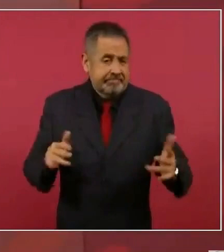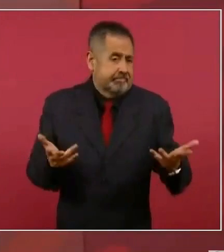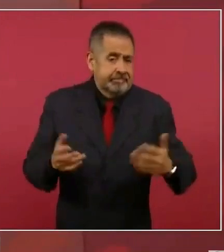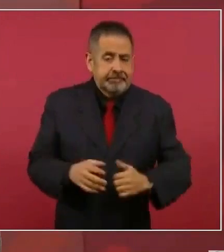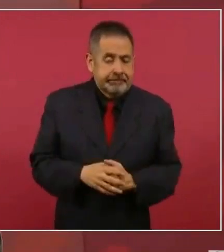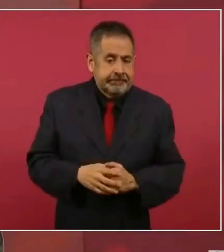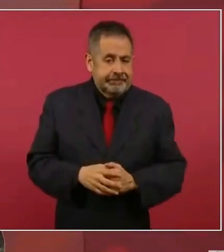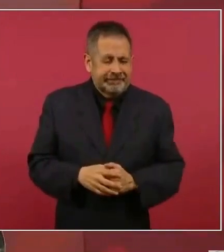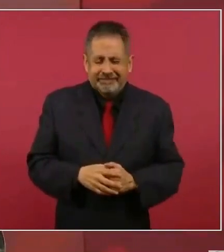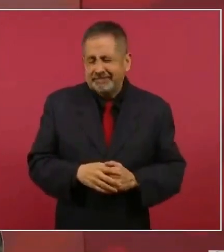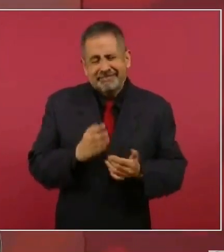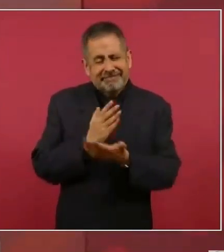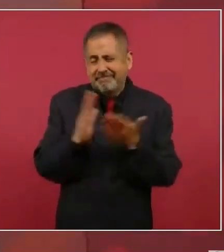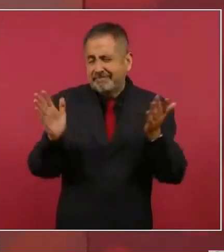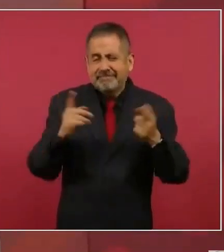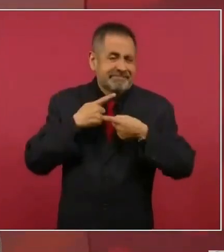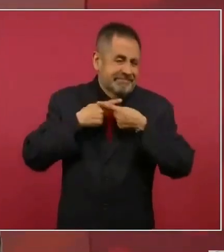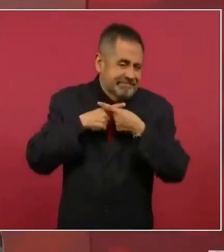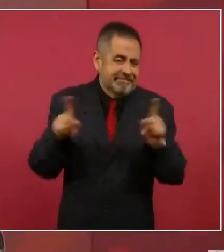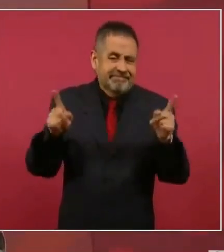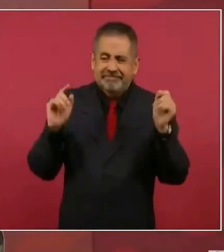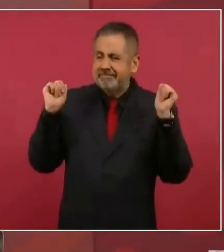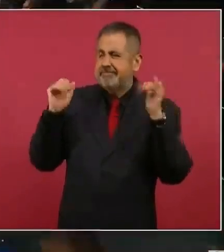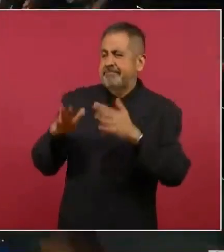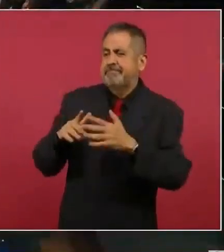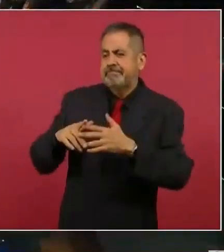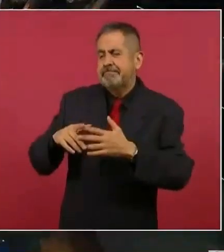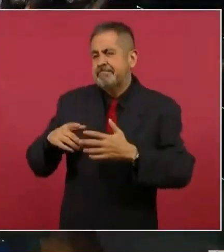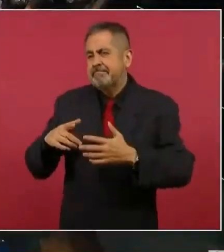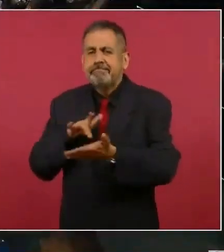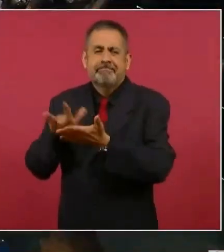Es otra cosa, completamente distinta.